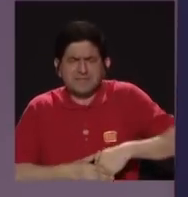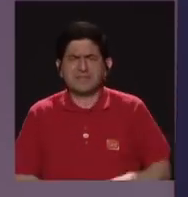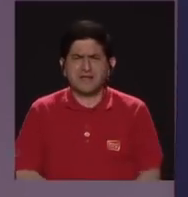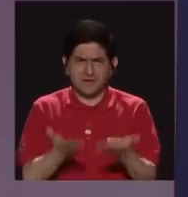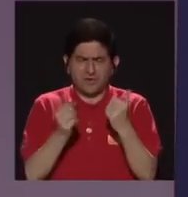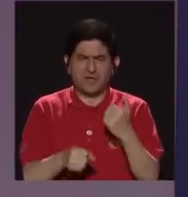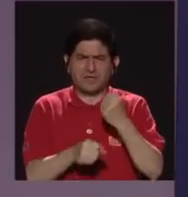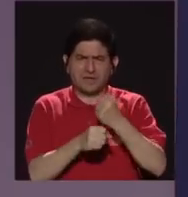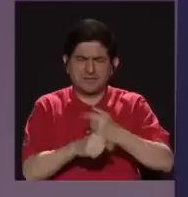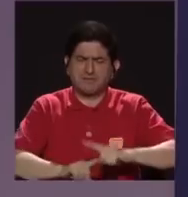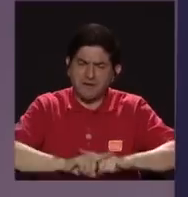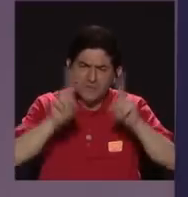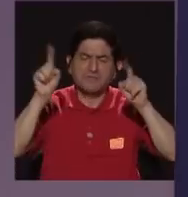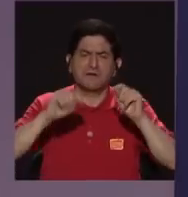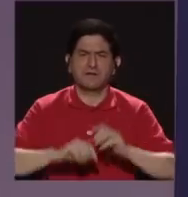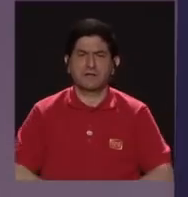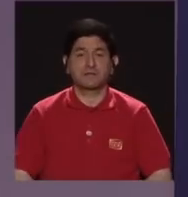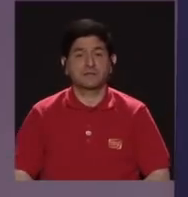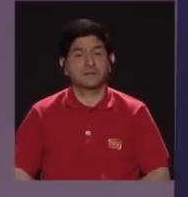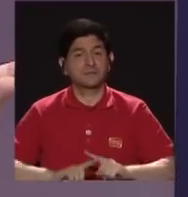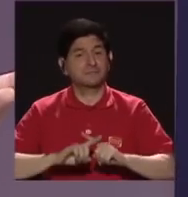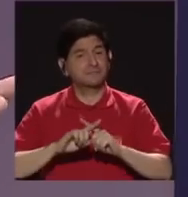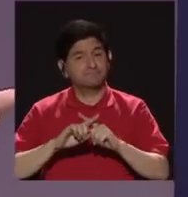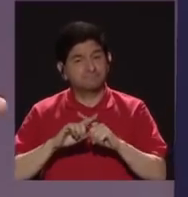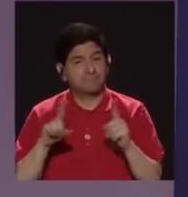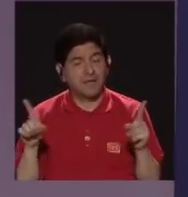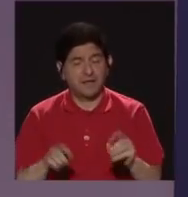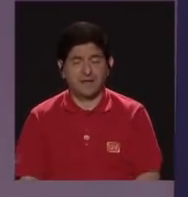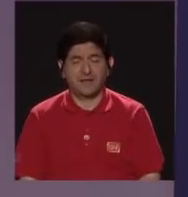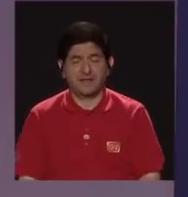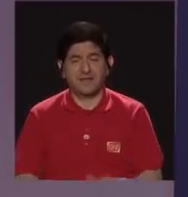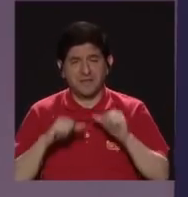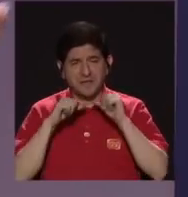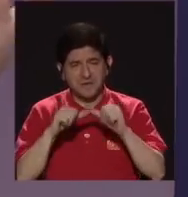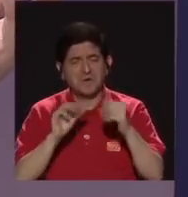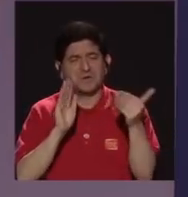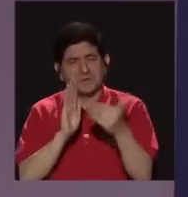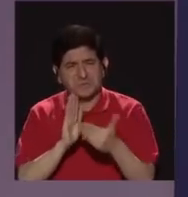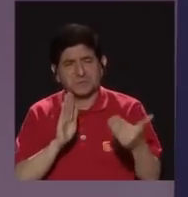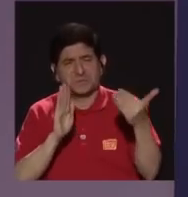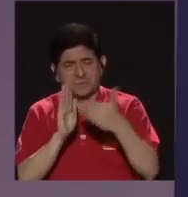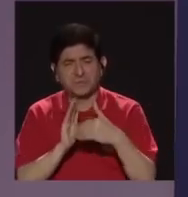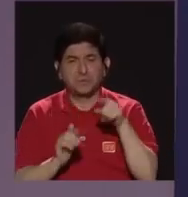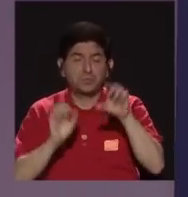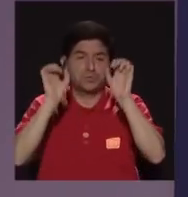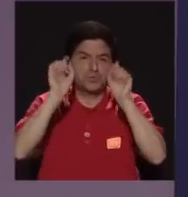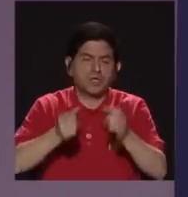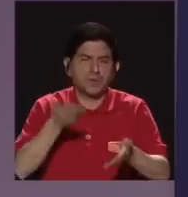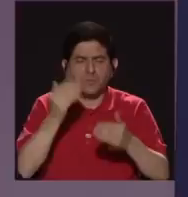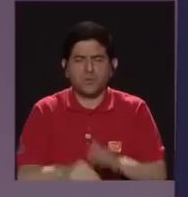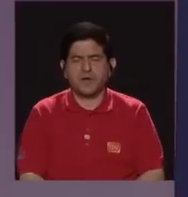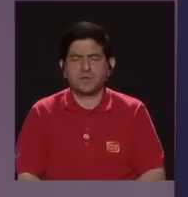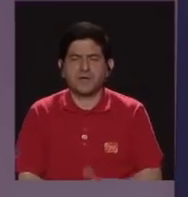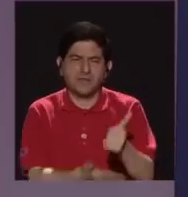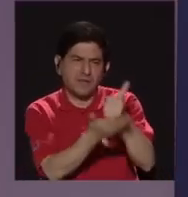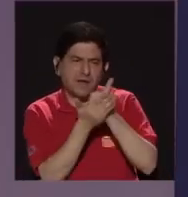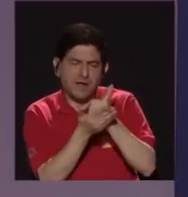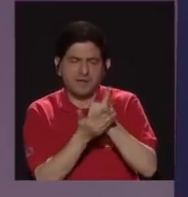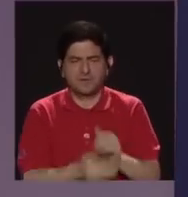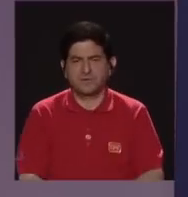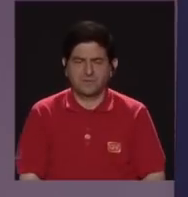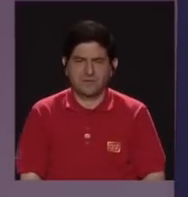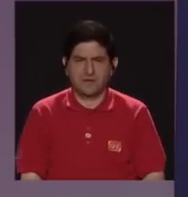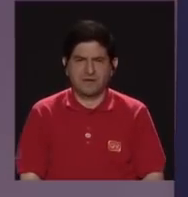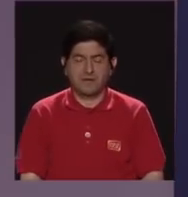hacer las cosas distintas. Sin embargo, pues, lo que seguimos padeciendo y que tal vez tú nos puedas iluminar un poco, María, es